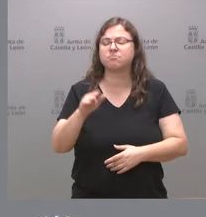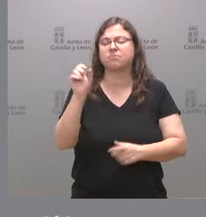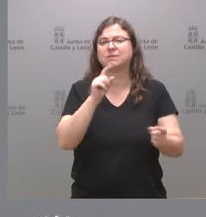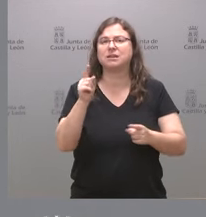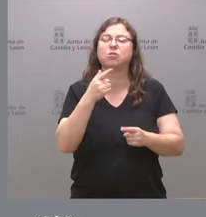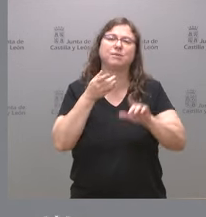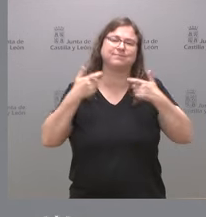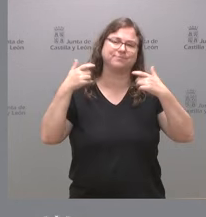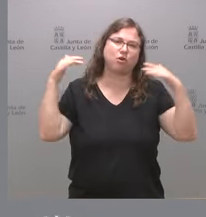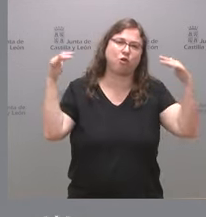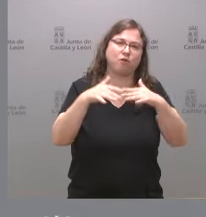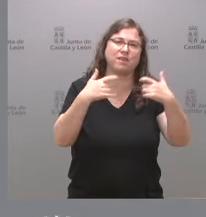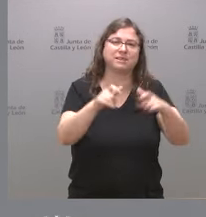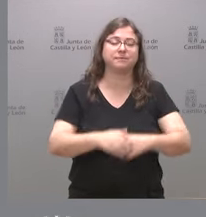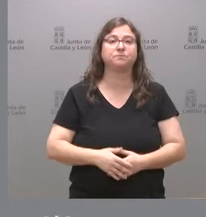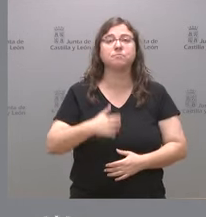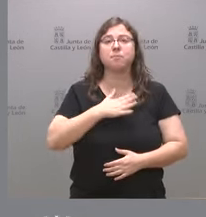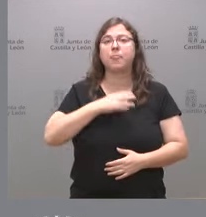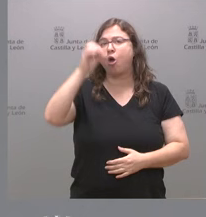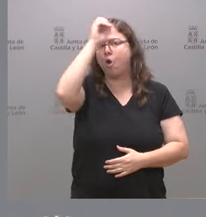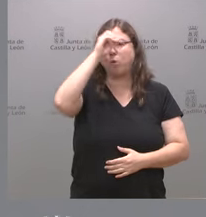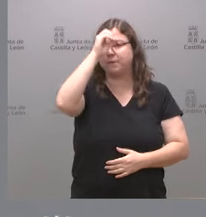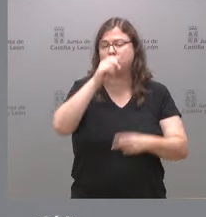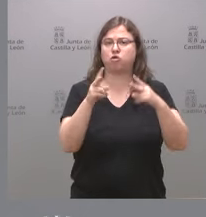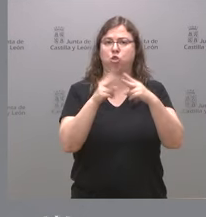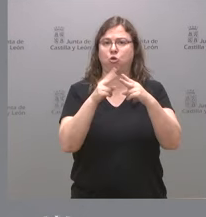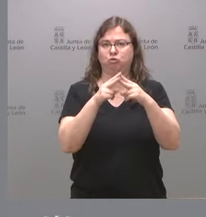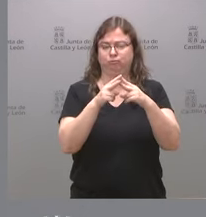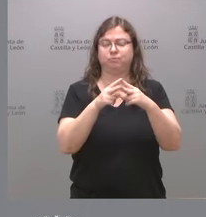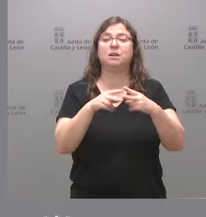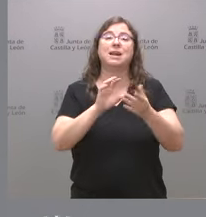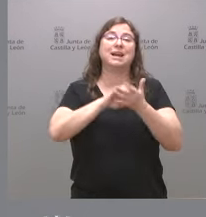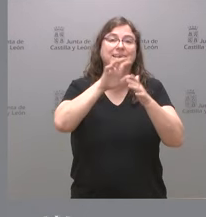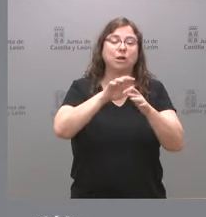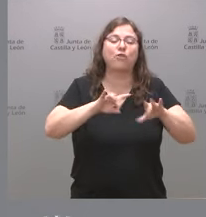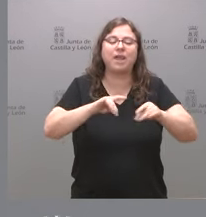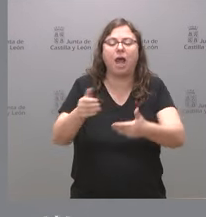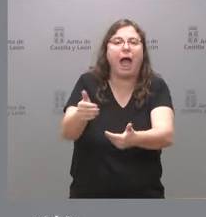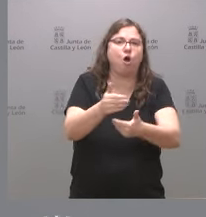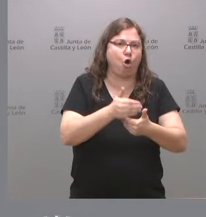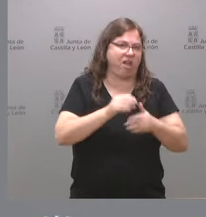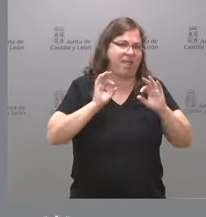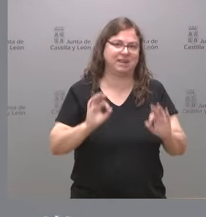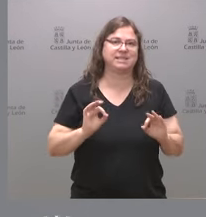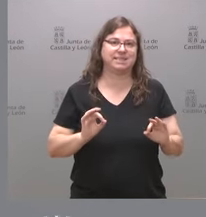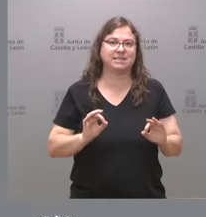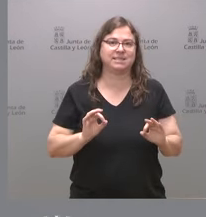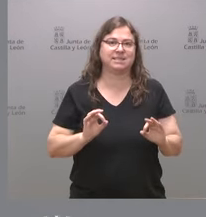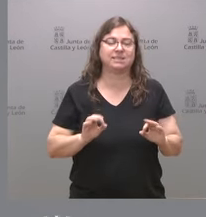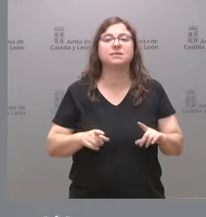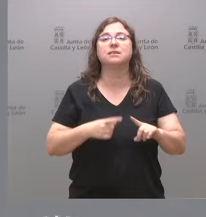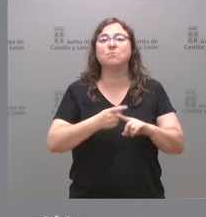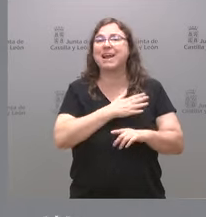sectorial. Pues una postura basada en dos elementos básicos. Castilla y León es tierra de acogida y queremos